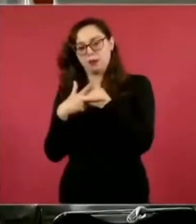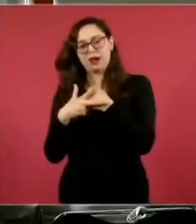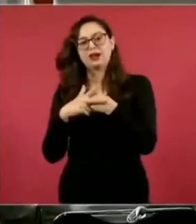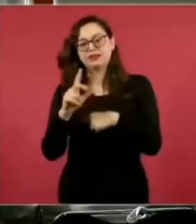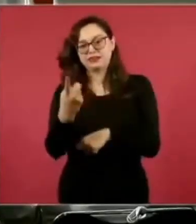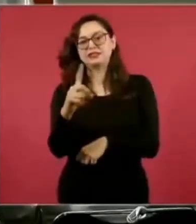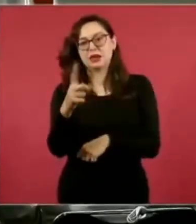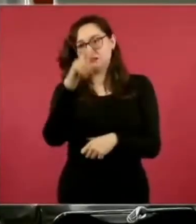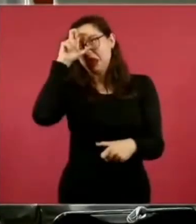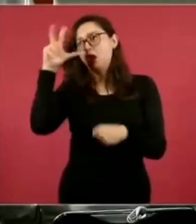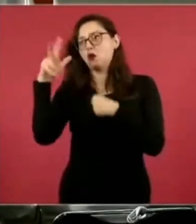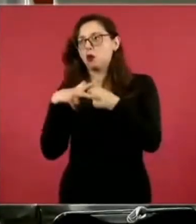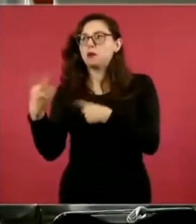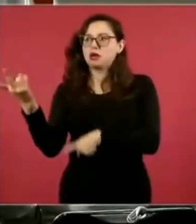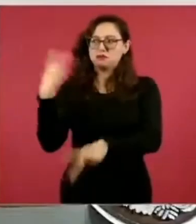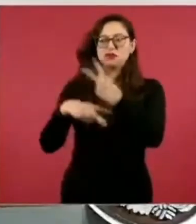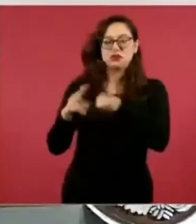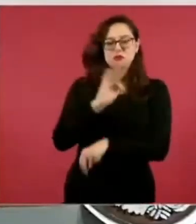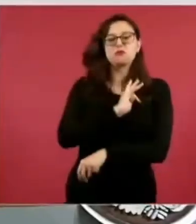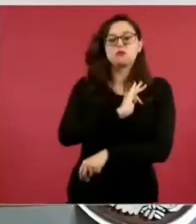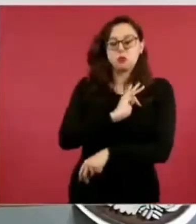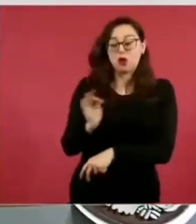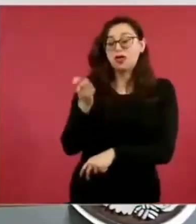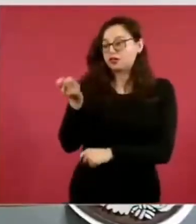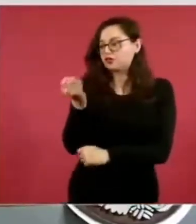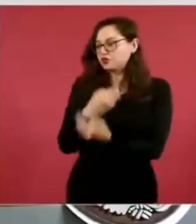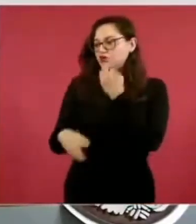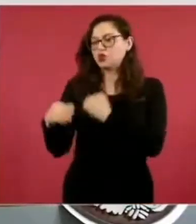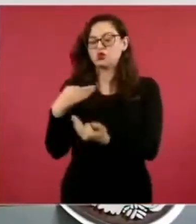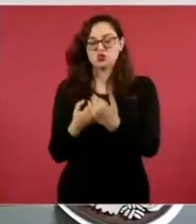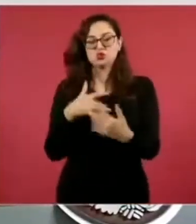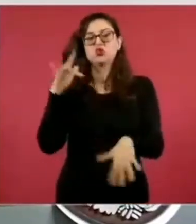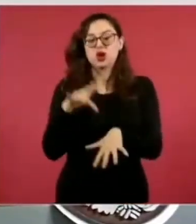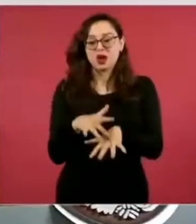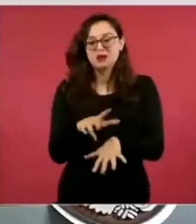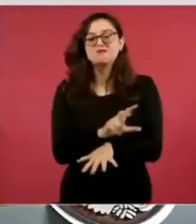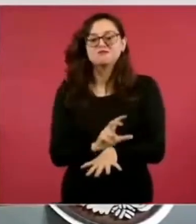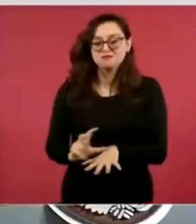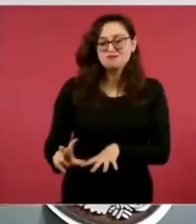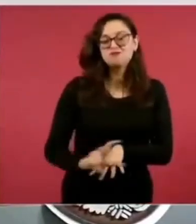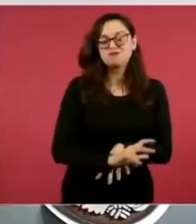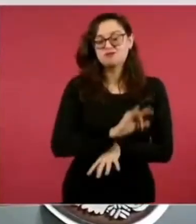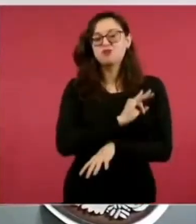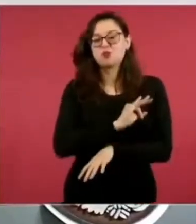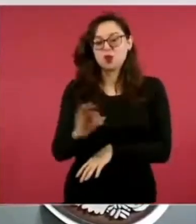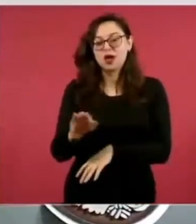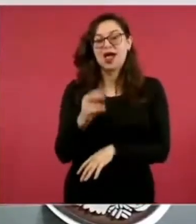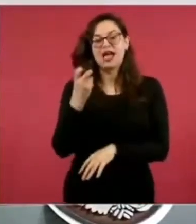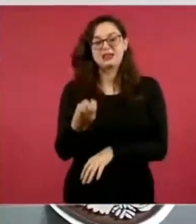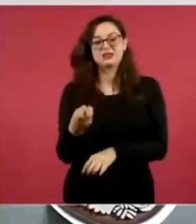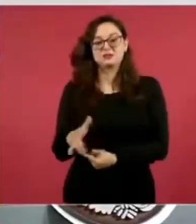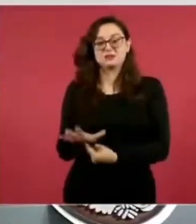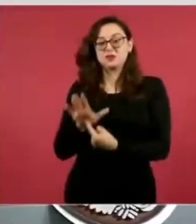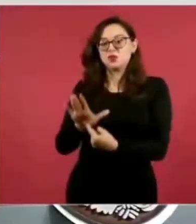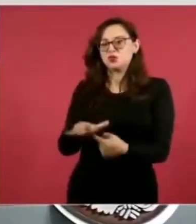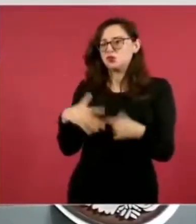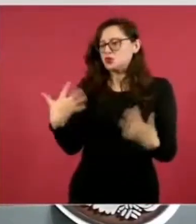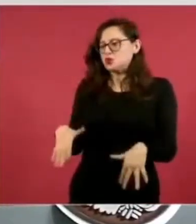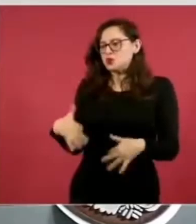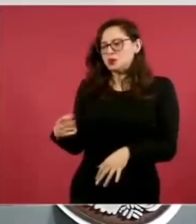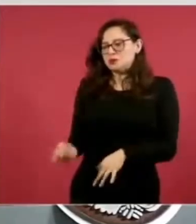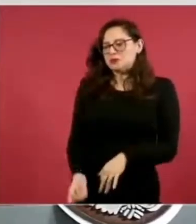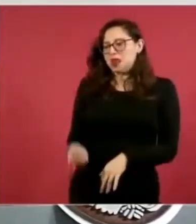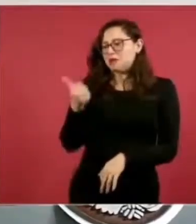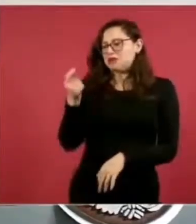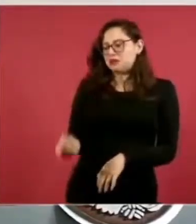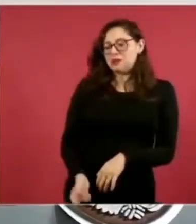se va a poder subir al Tren Maya. Por supuesto, son datos que he mostrado y son hitos trascendentes